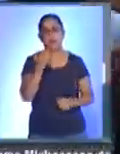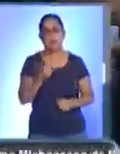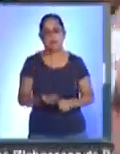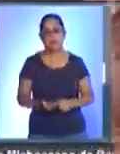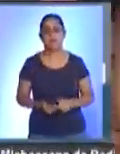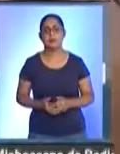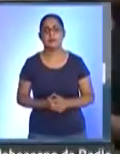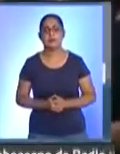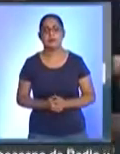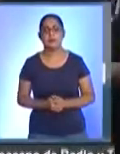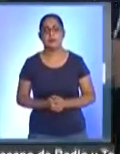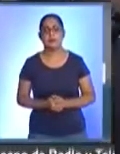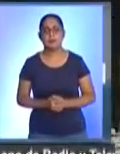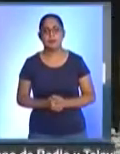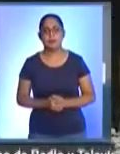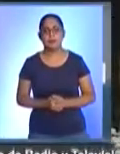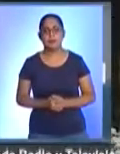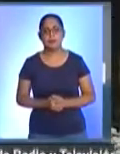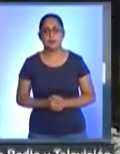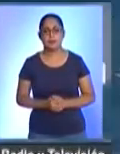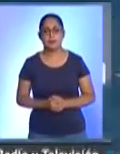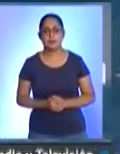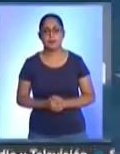Yesenia Magaña, SM Noticias.